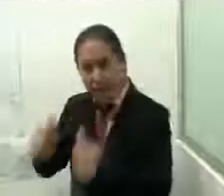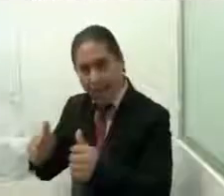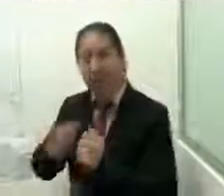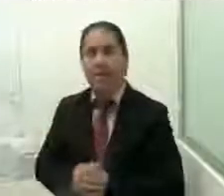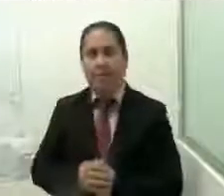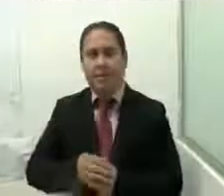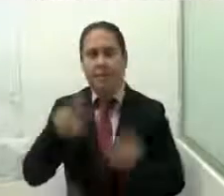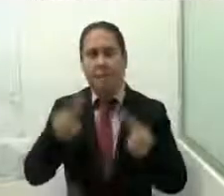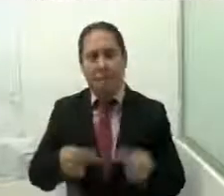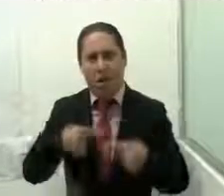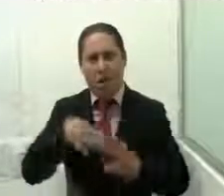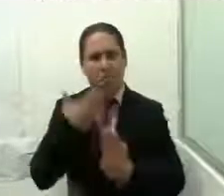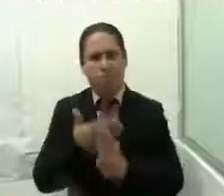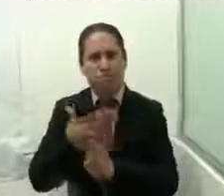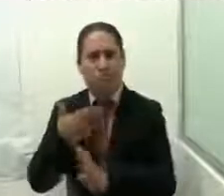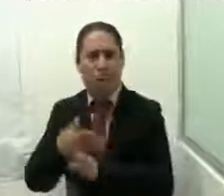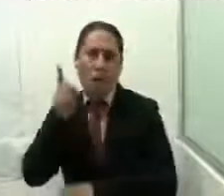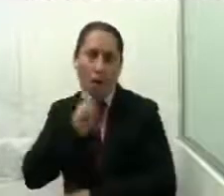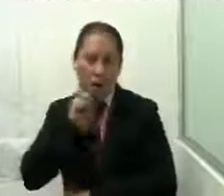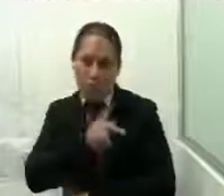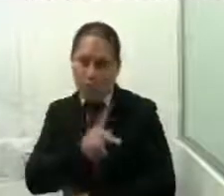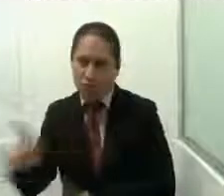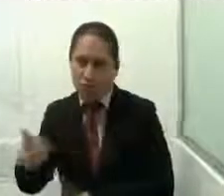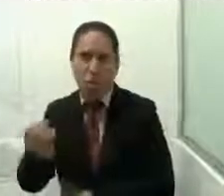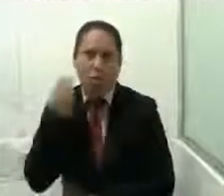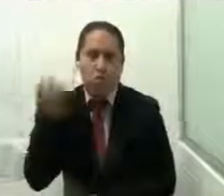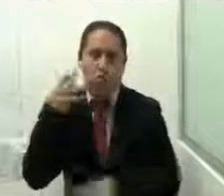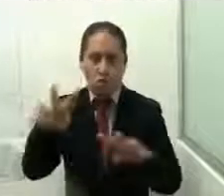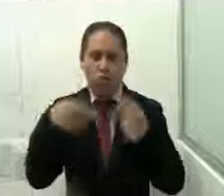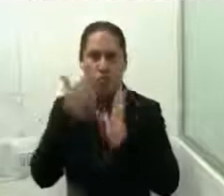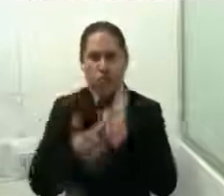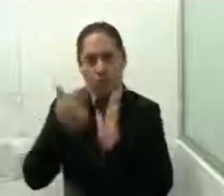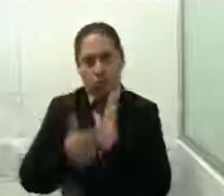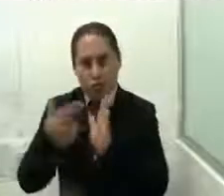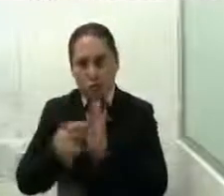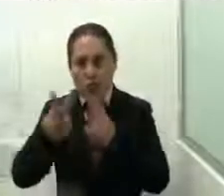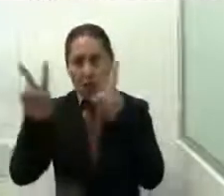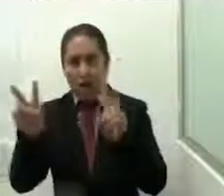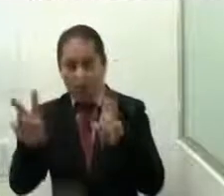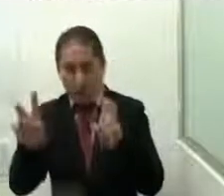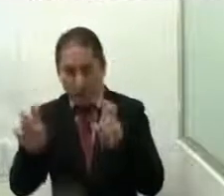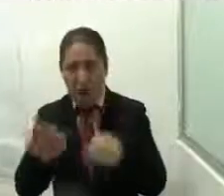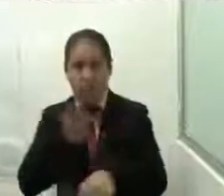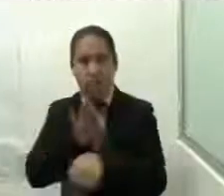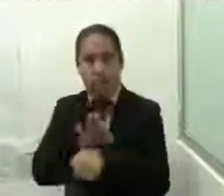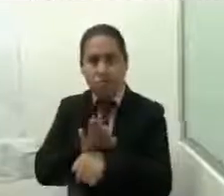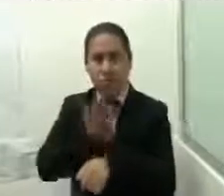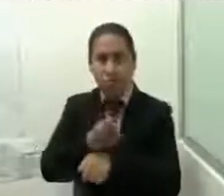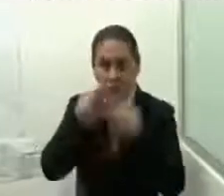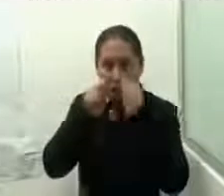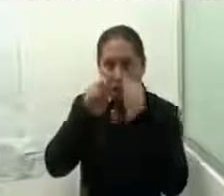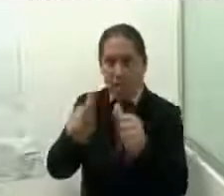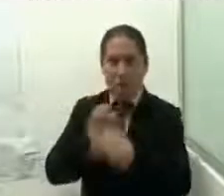personas víctimas de violencia. Se realizaron 15 foros y 105 talleres en temas relacionados a la prevención, atención, sanción